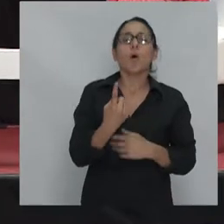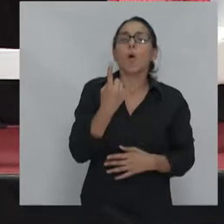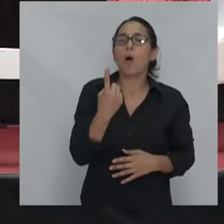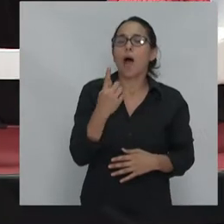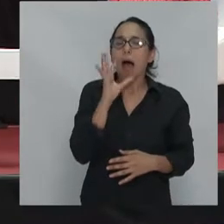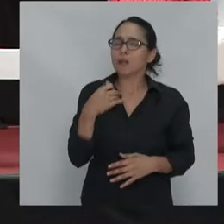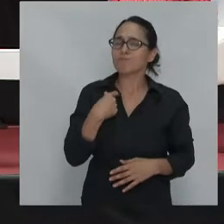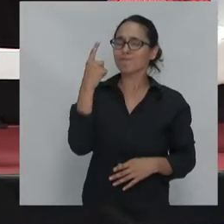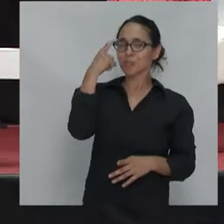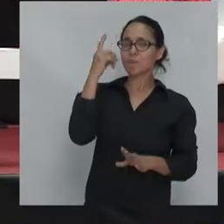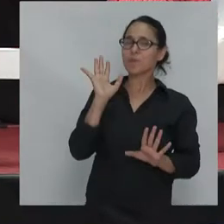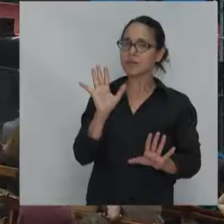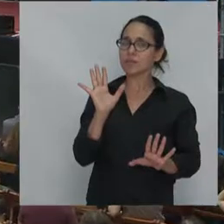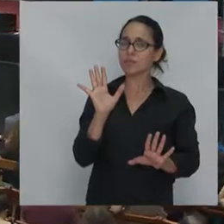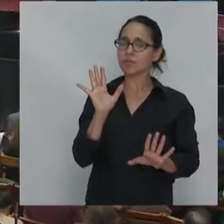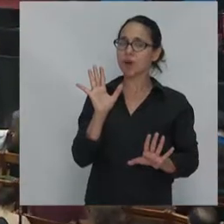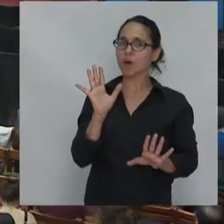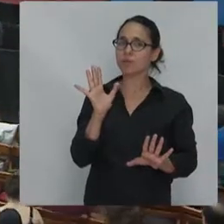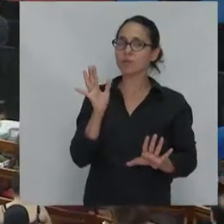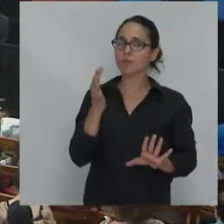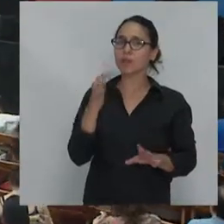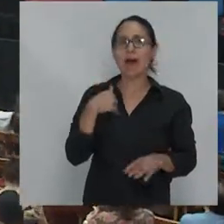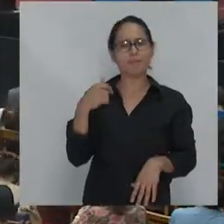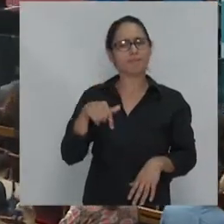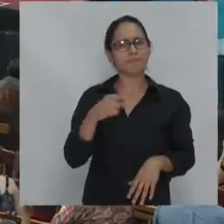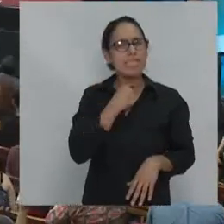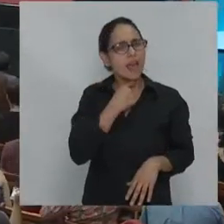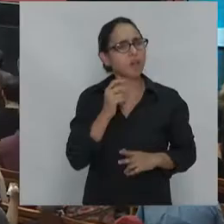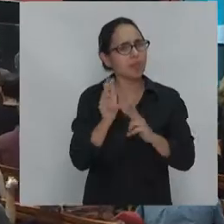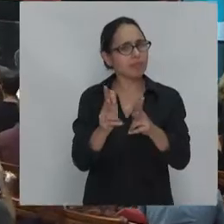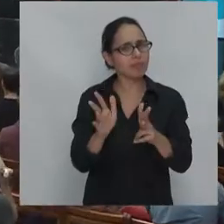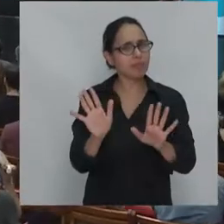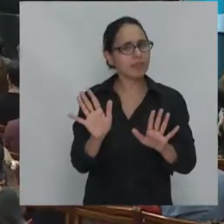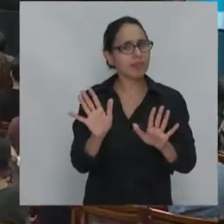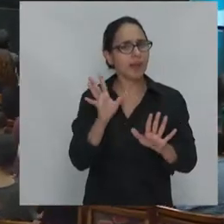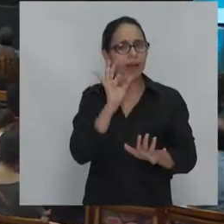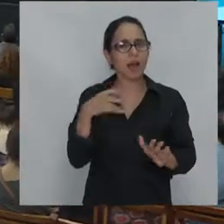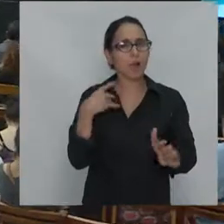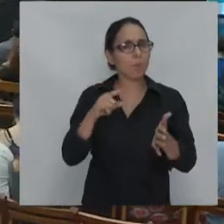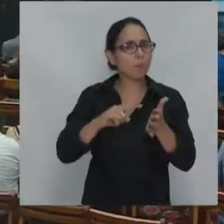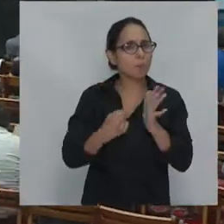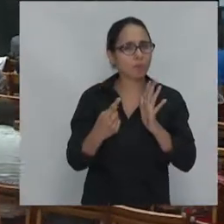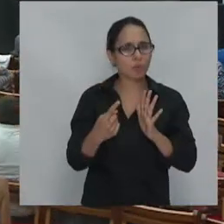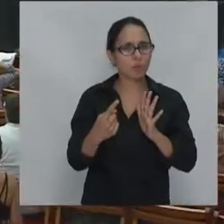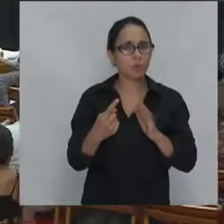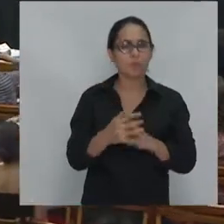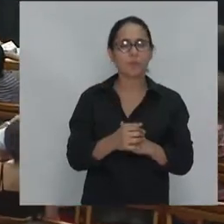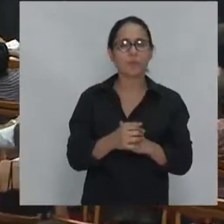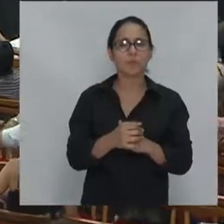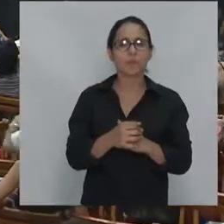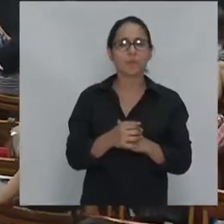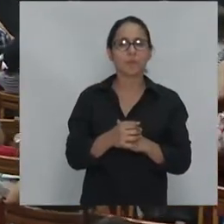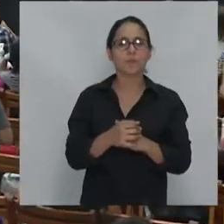puede ver también en común, y acá quiero hacer referencia a una cosa a la cual ya Joan Subirats,